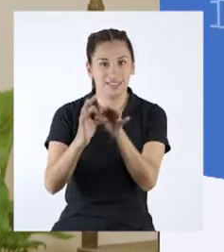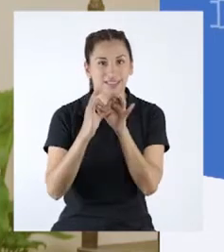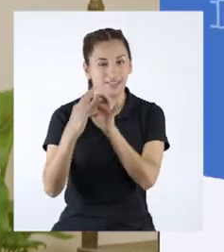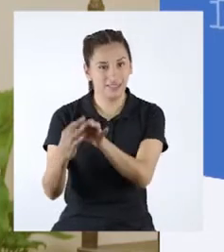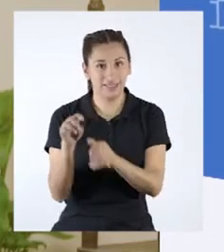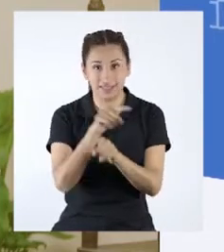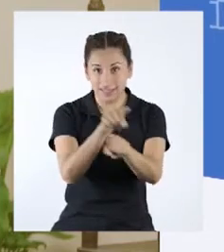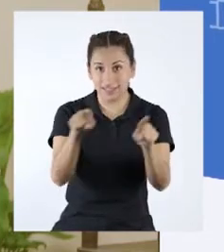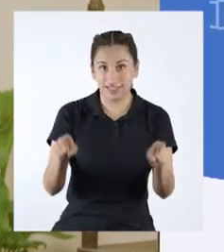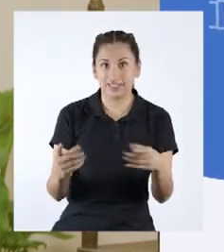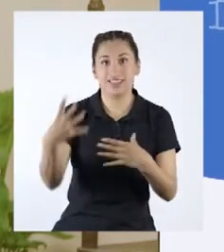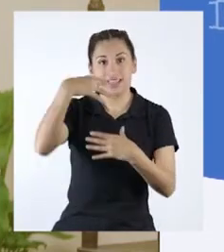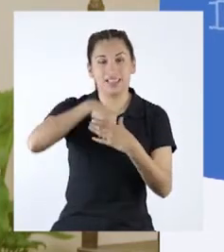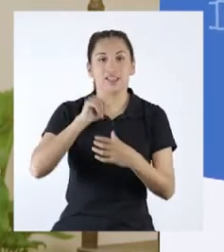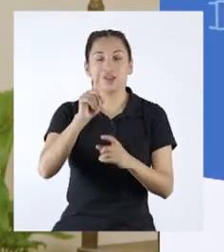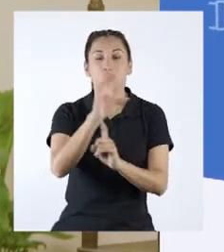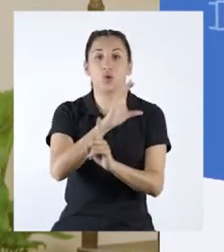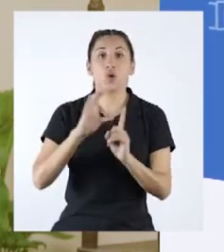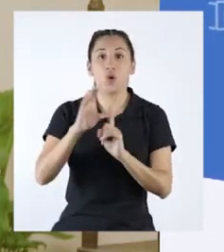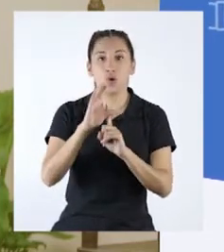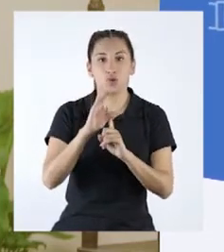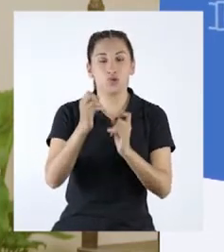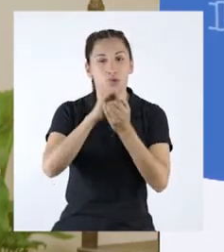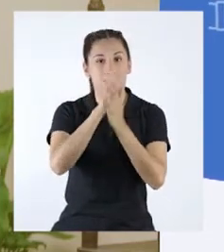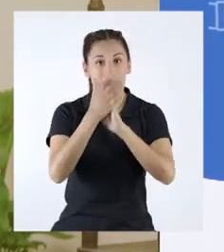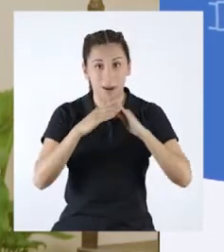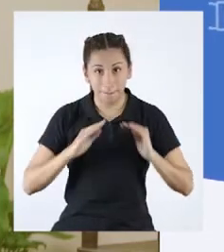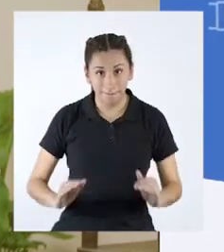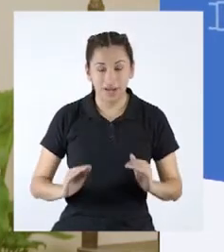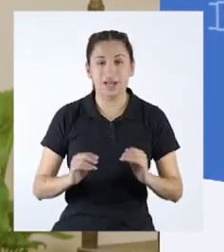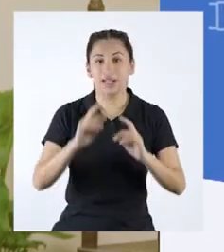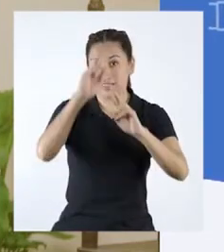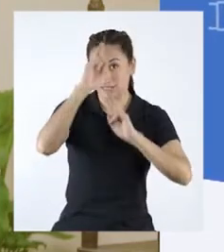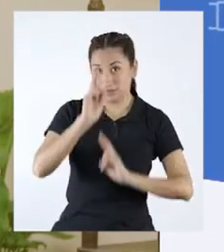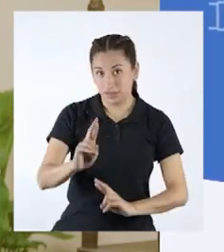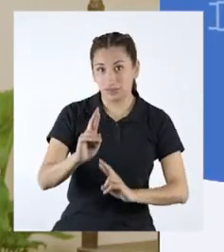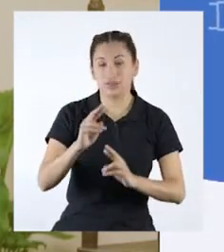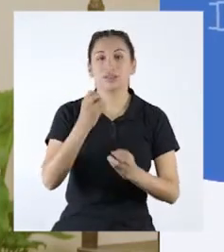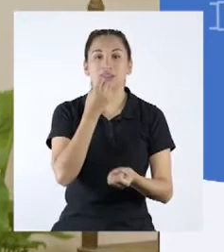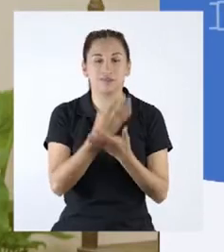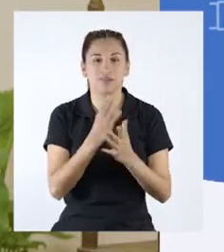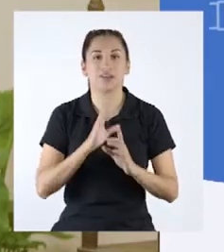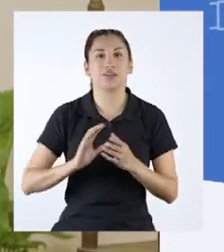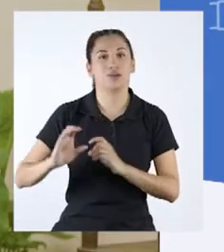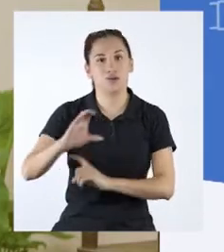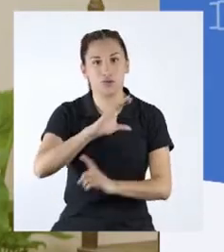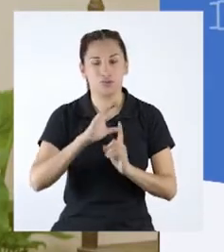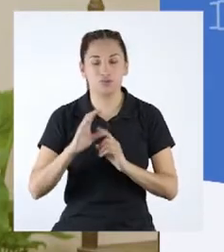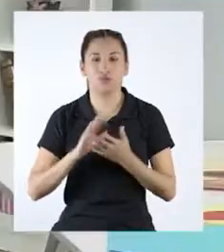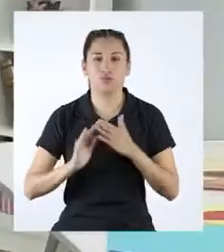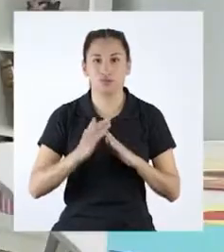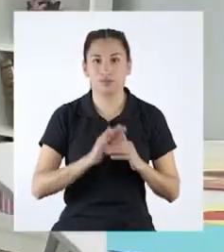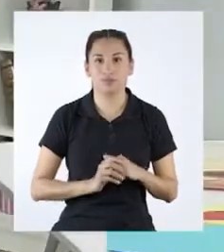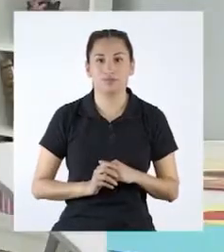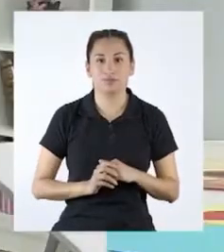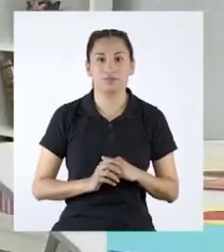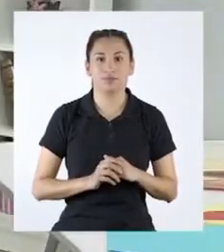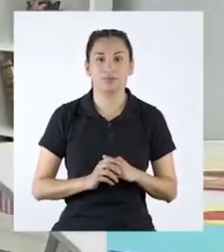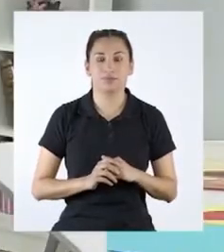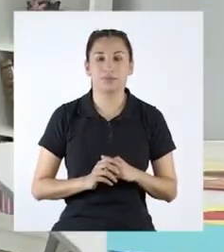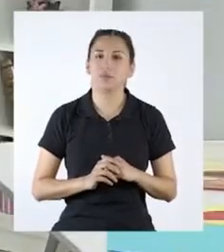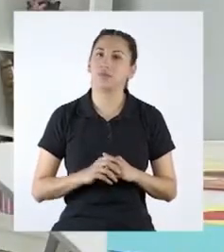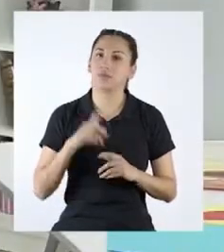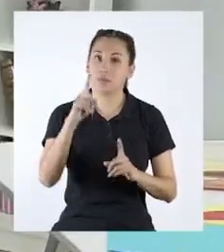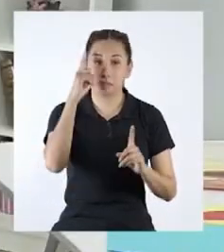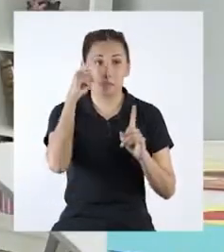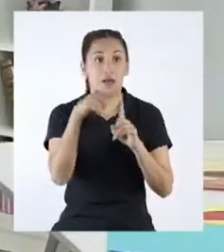entablamos con ellos, dentro de una cultura de paz y de desarrollo respetuosa del bien común. Son metas